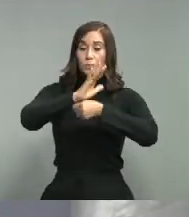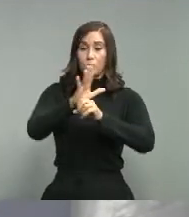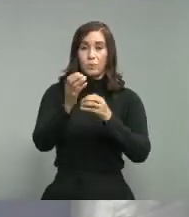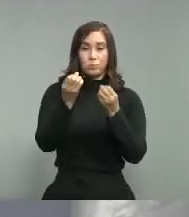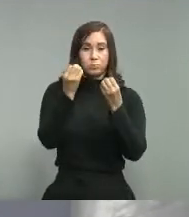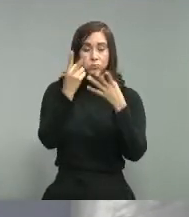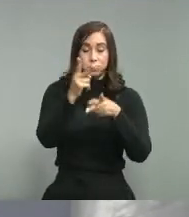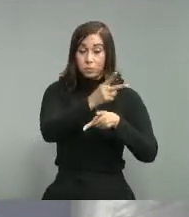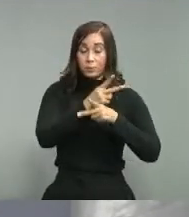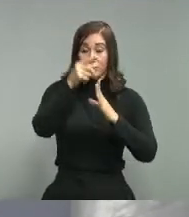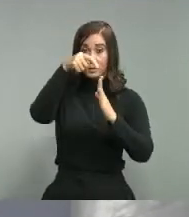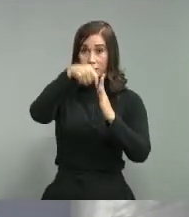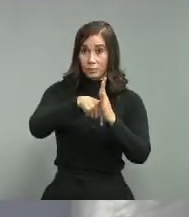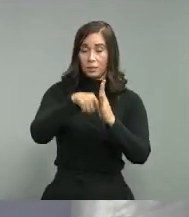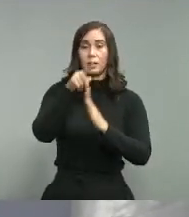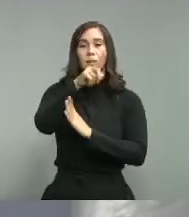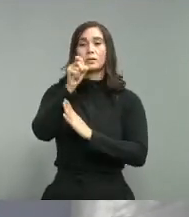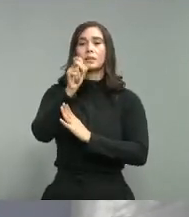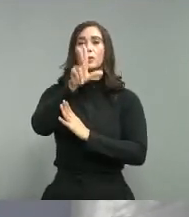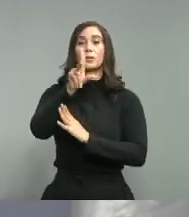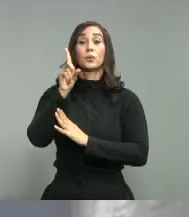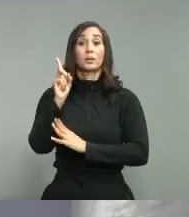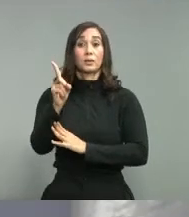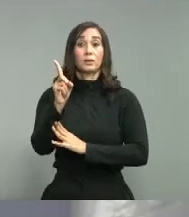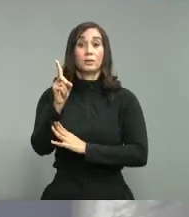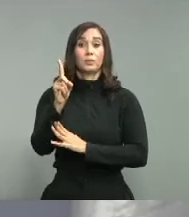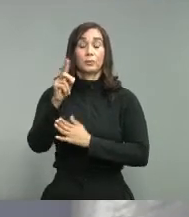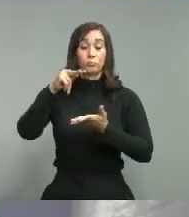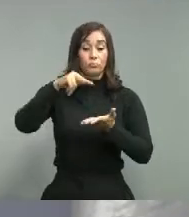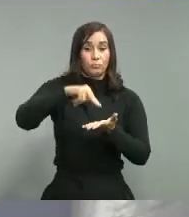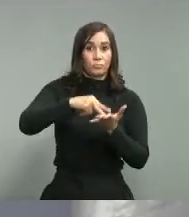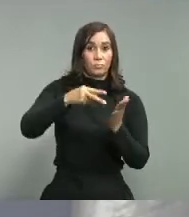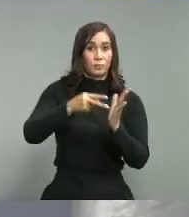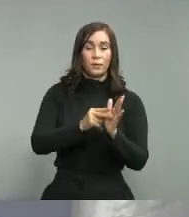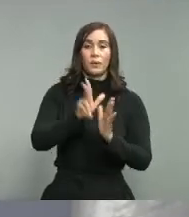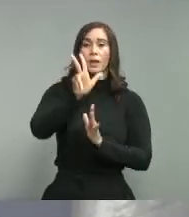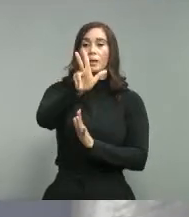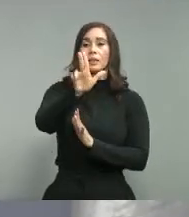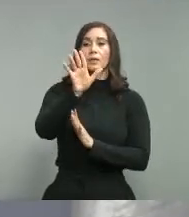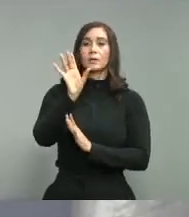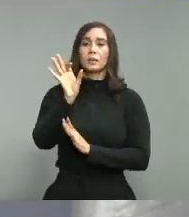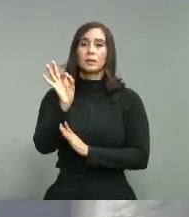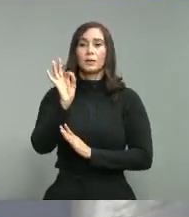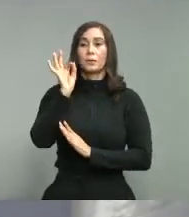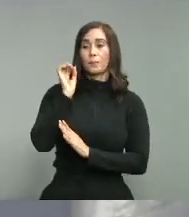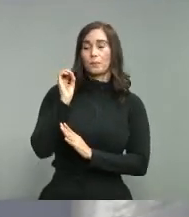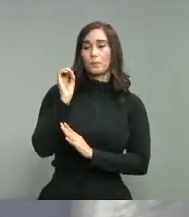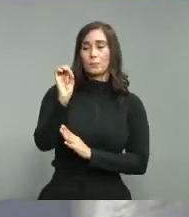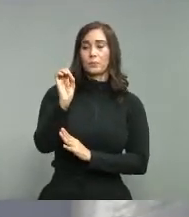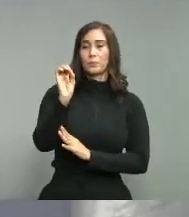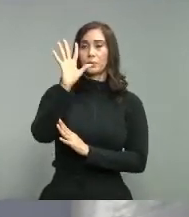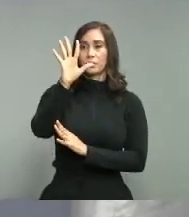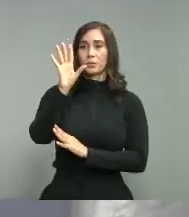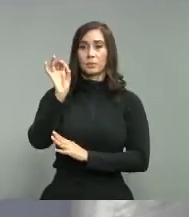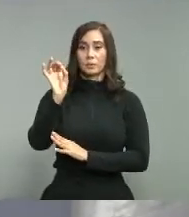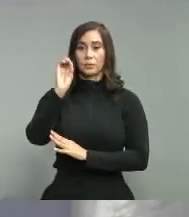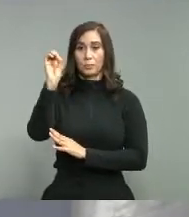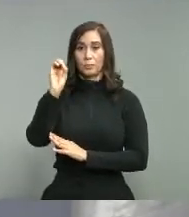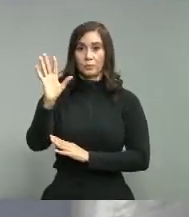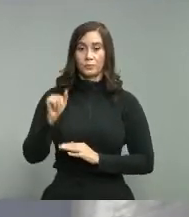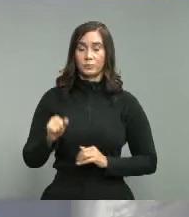131 representando un 39.45%